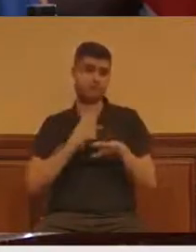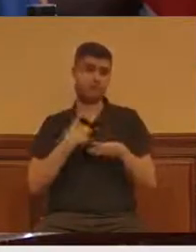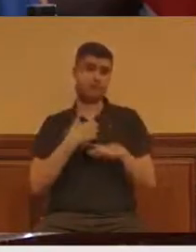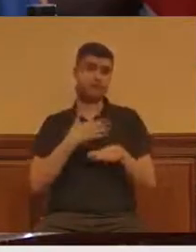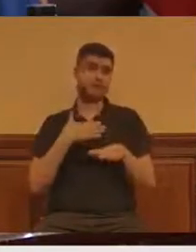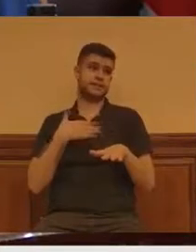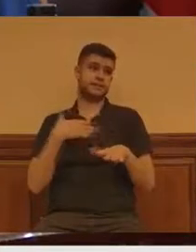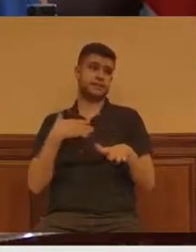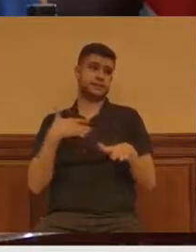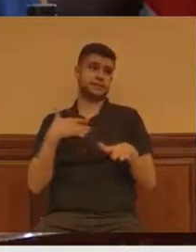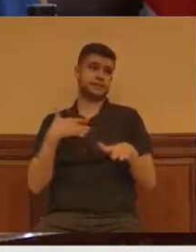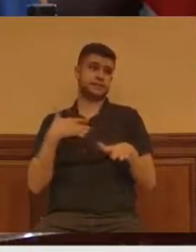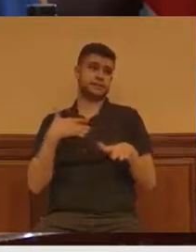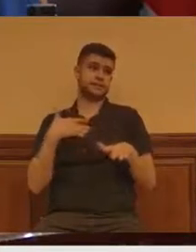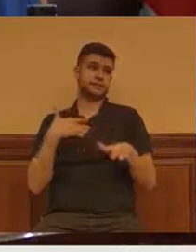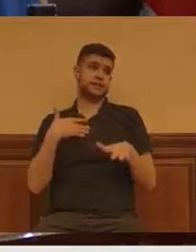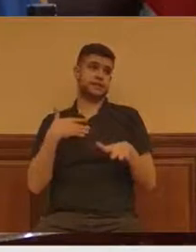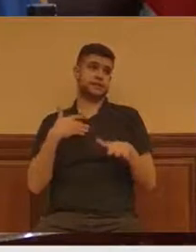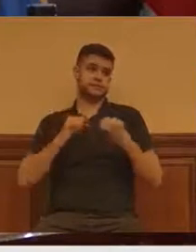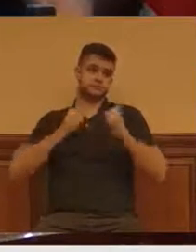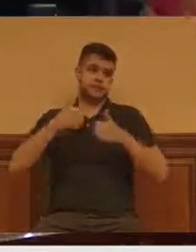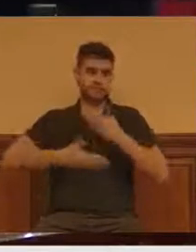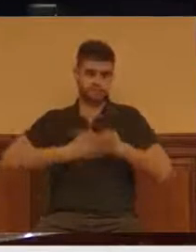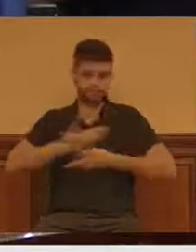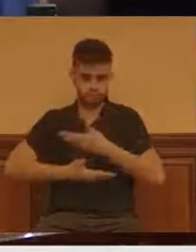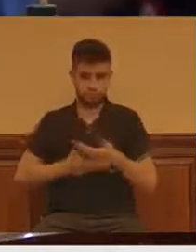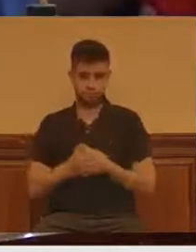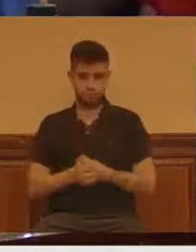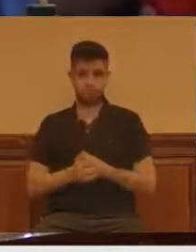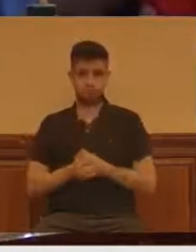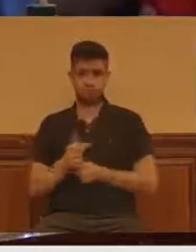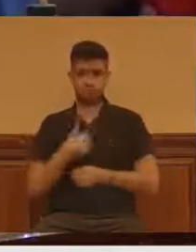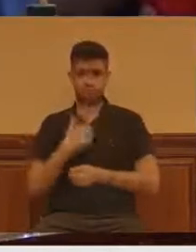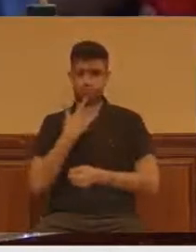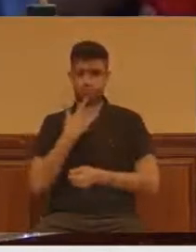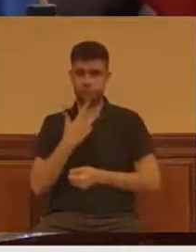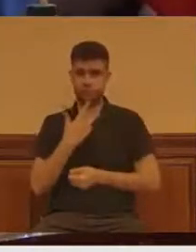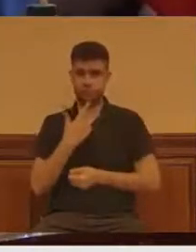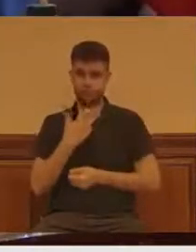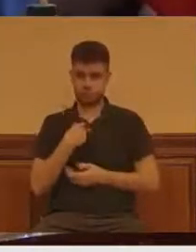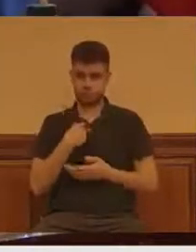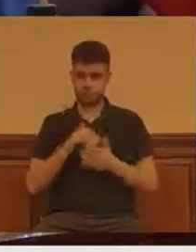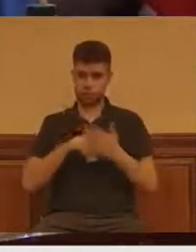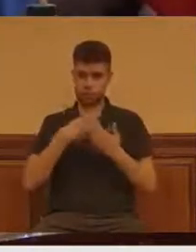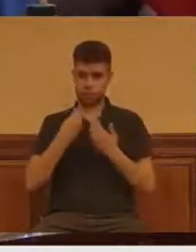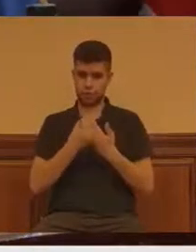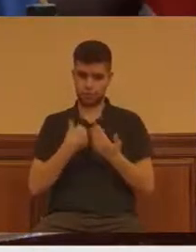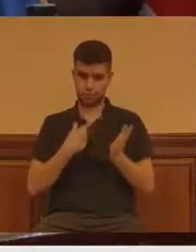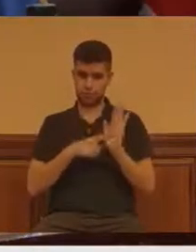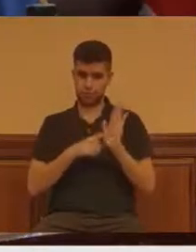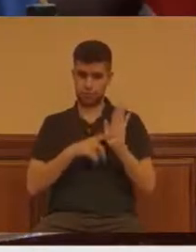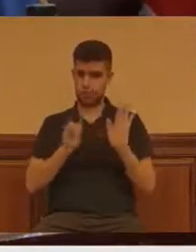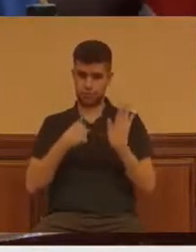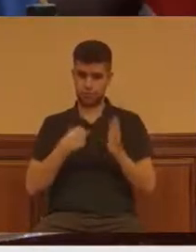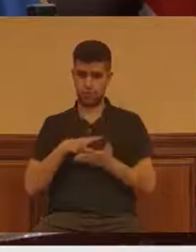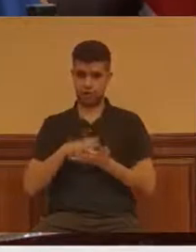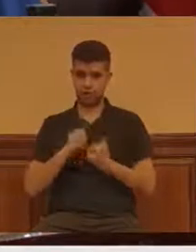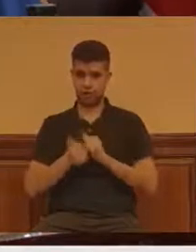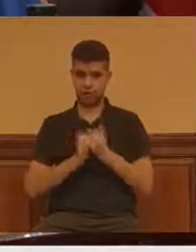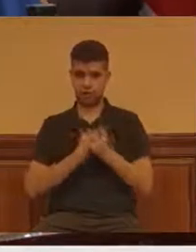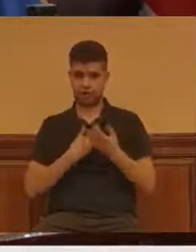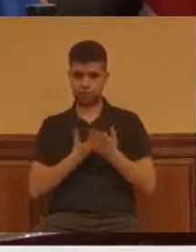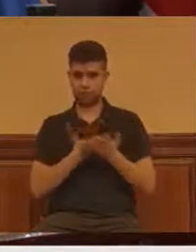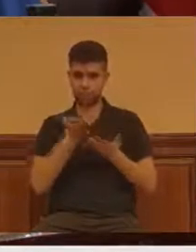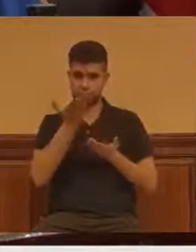en marcha. Solo decirle que el documento lo tengo aquí, que le he traído una copia y que se lo